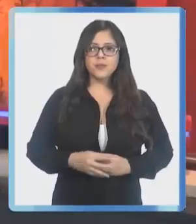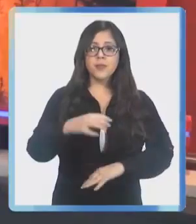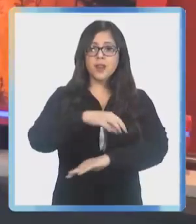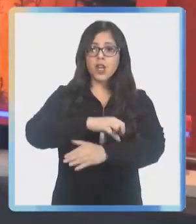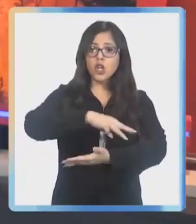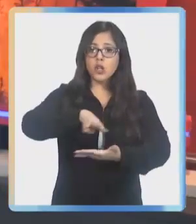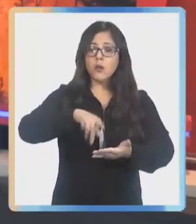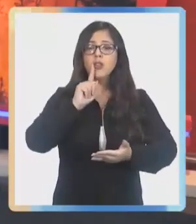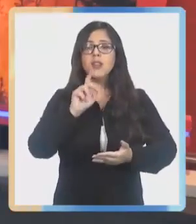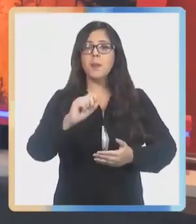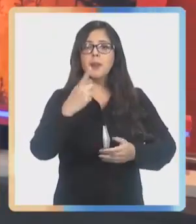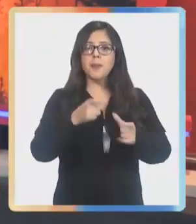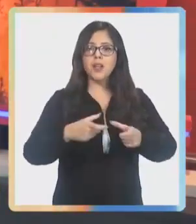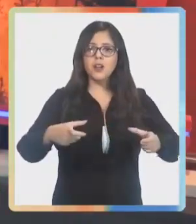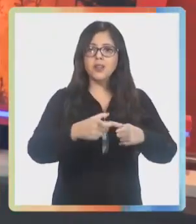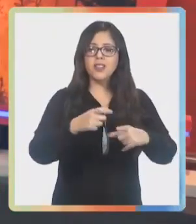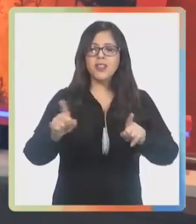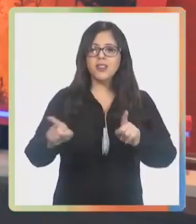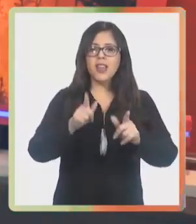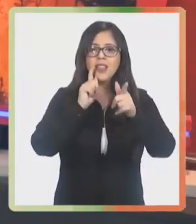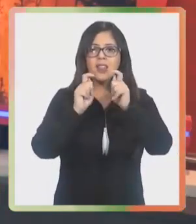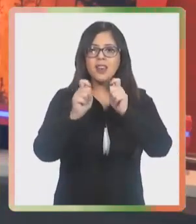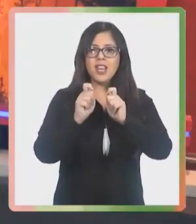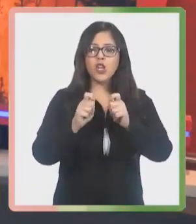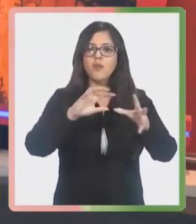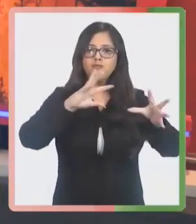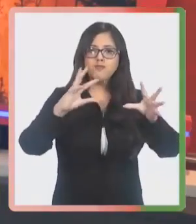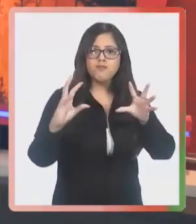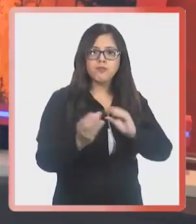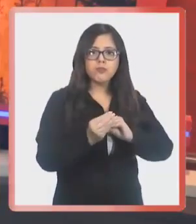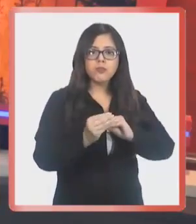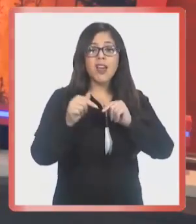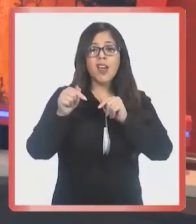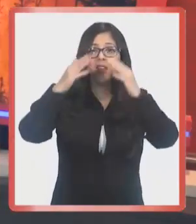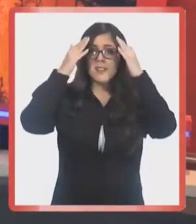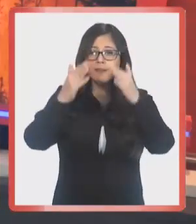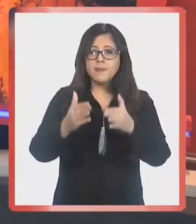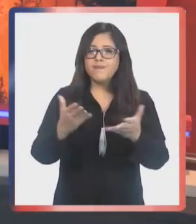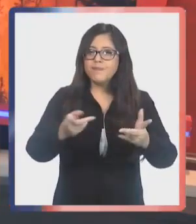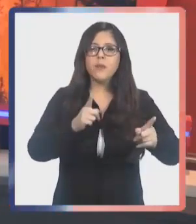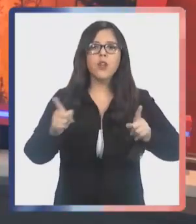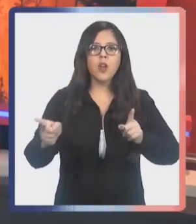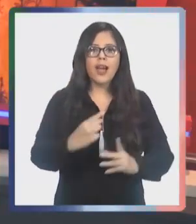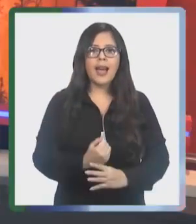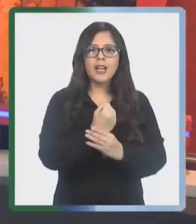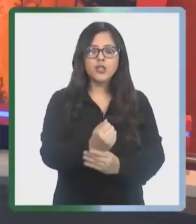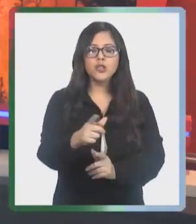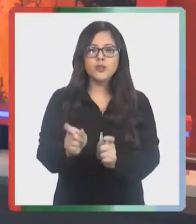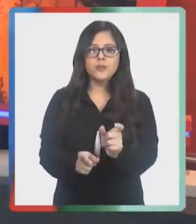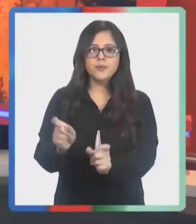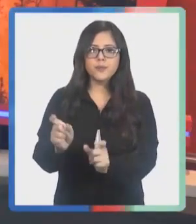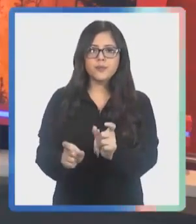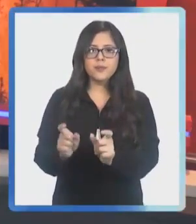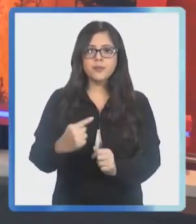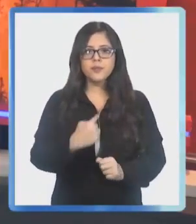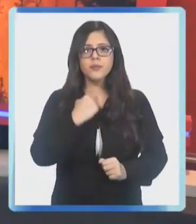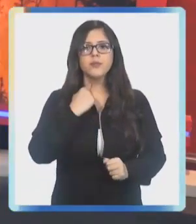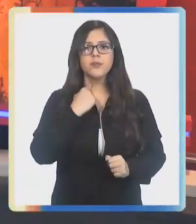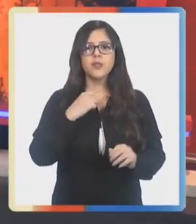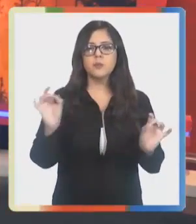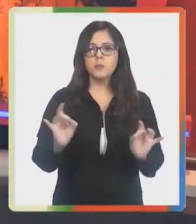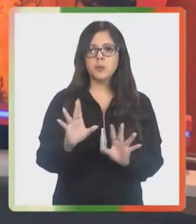Maule cuenta con el primer Comité de Gestión de Riesgo de Desastres. Su tarea está enfocada en coordinar la ayuda a las personas